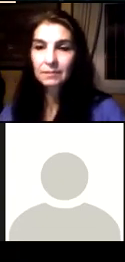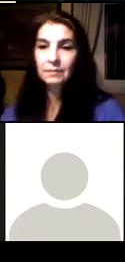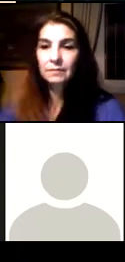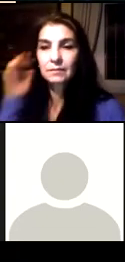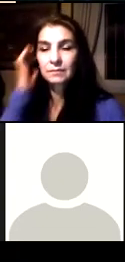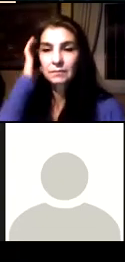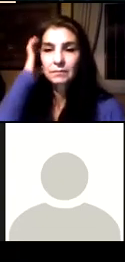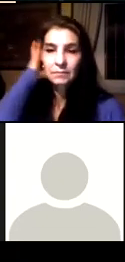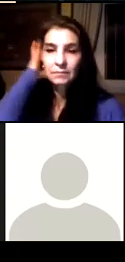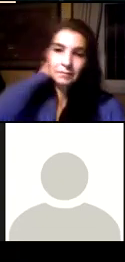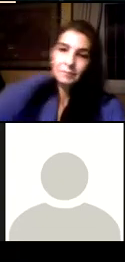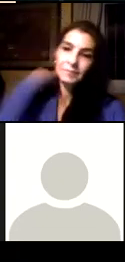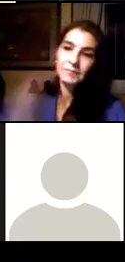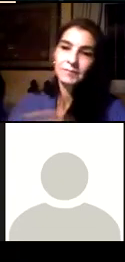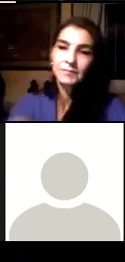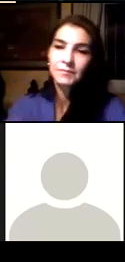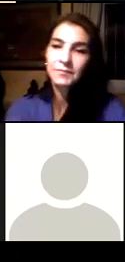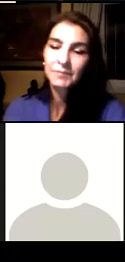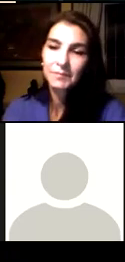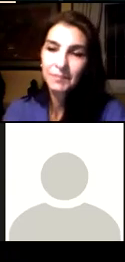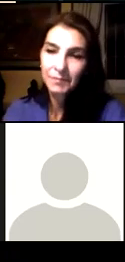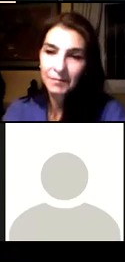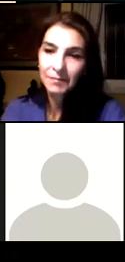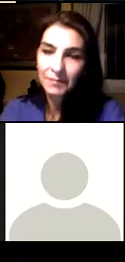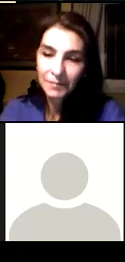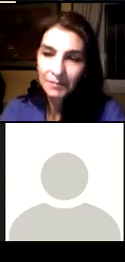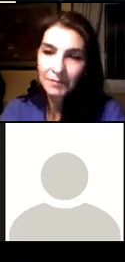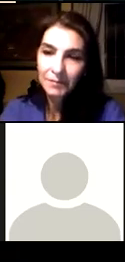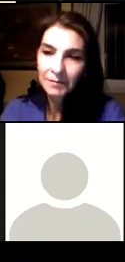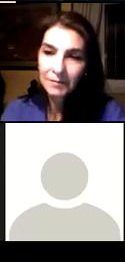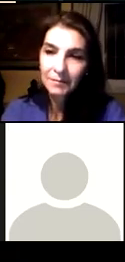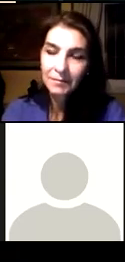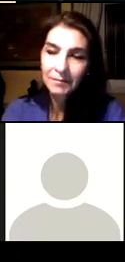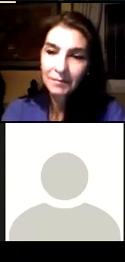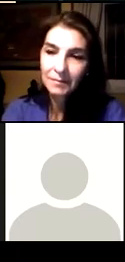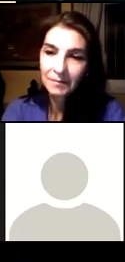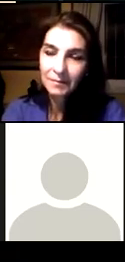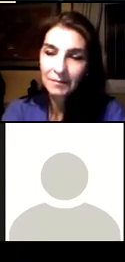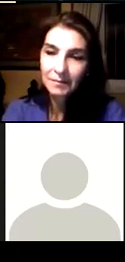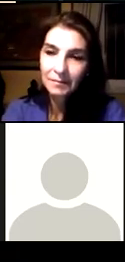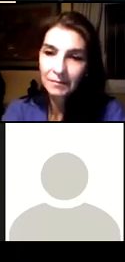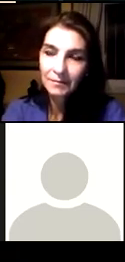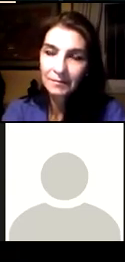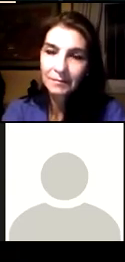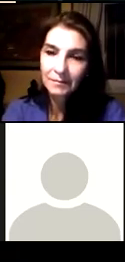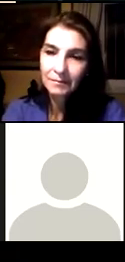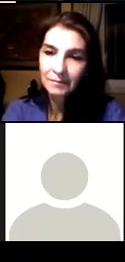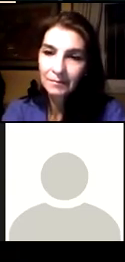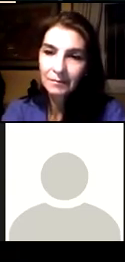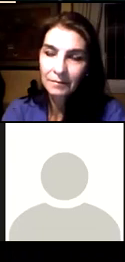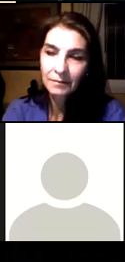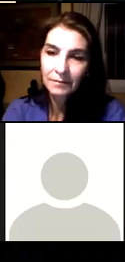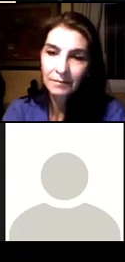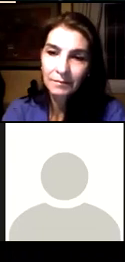Bueno de todas maneras creo que ya con el cierre de Graciela estamos bien nos vemos mañana gente pueden entrar con el mismo